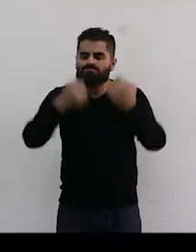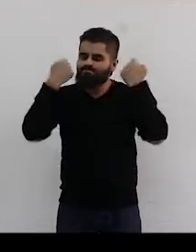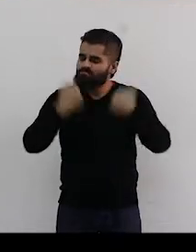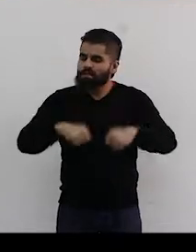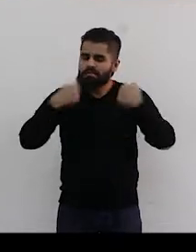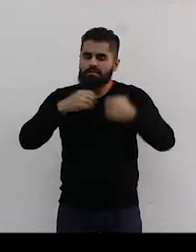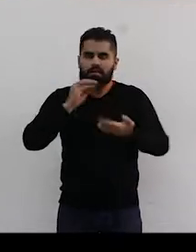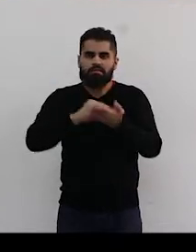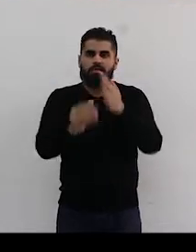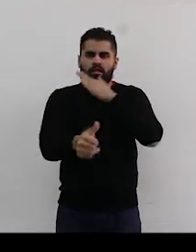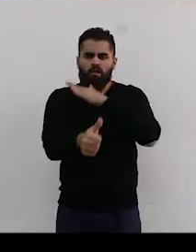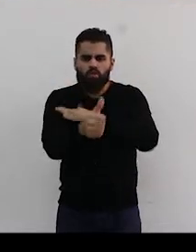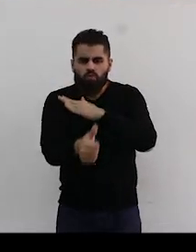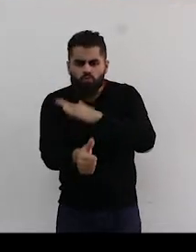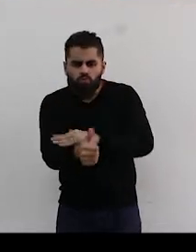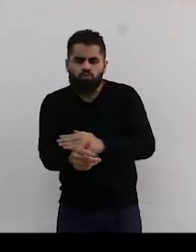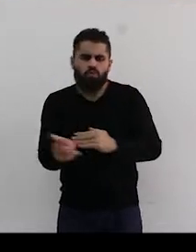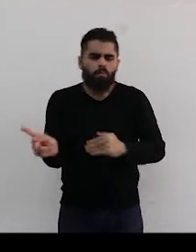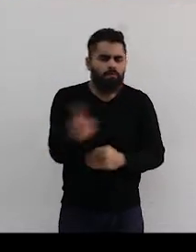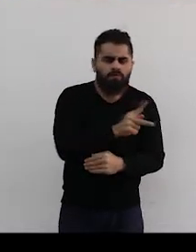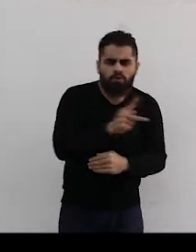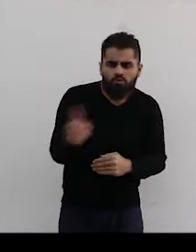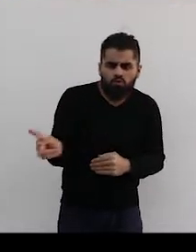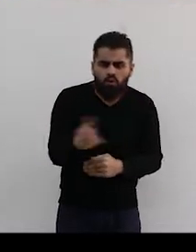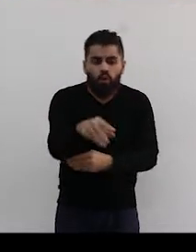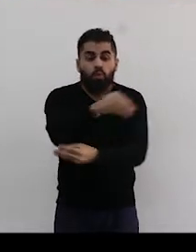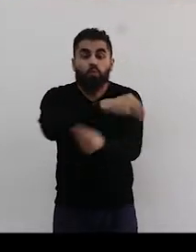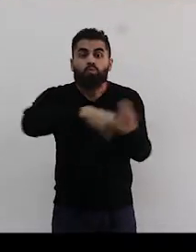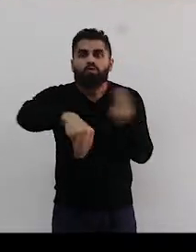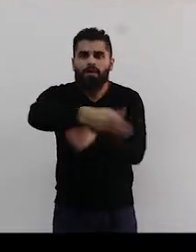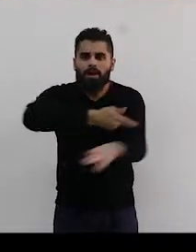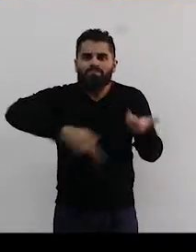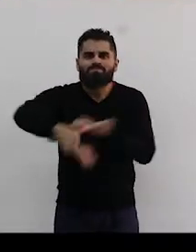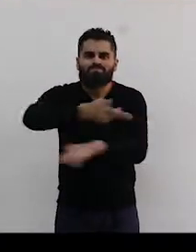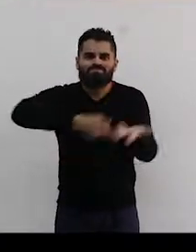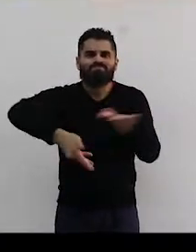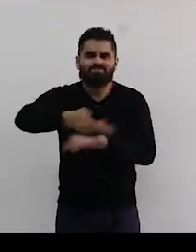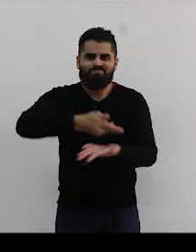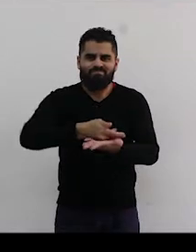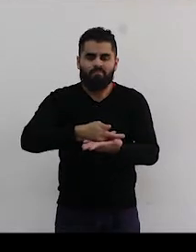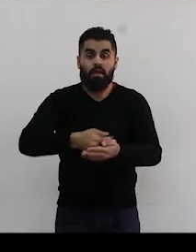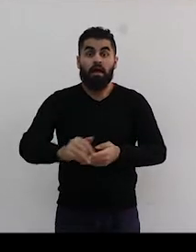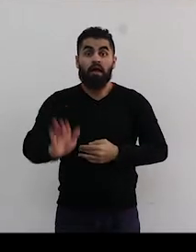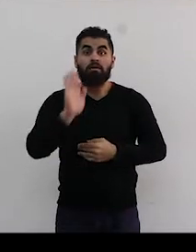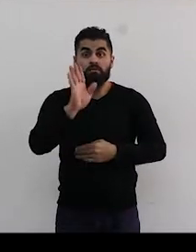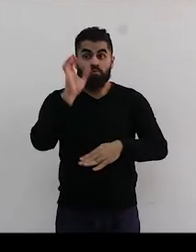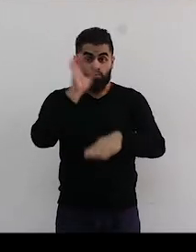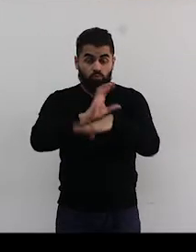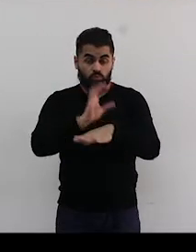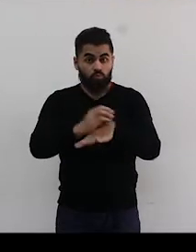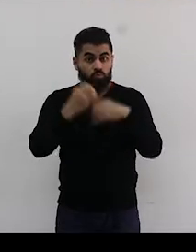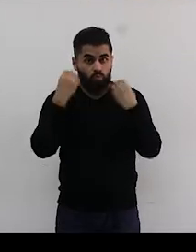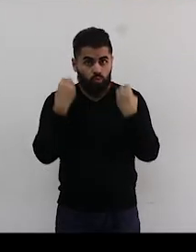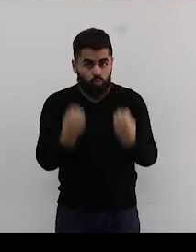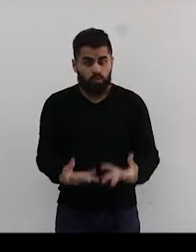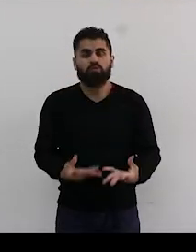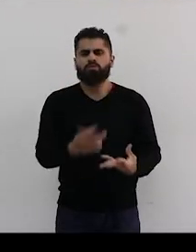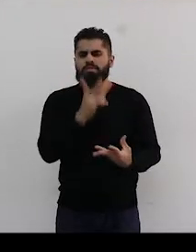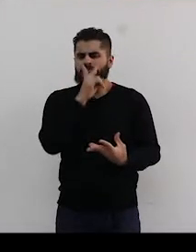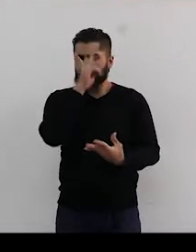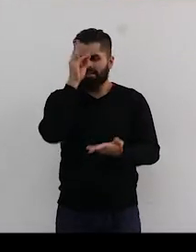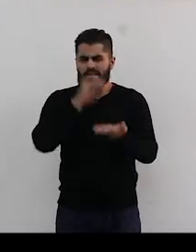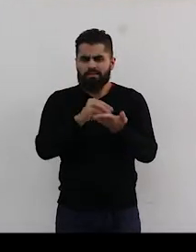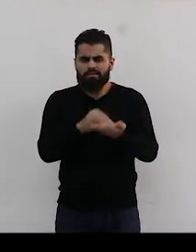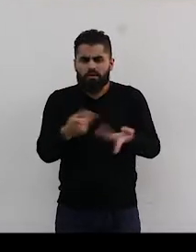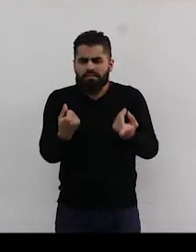cuando llevamos a la práctica con nuestro alumno, en nuestro colegio, en la comunidad. El curso apunta a responder a las